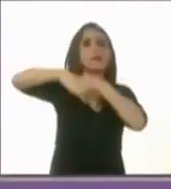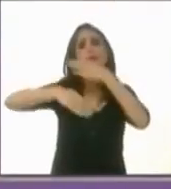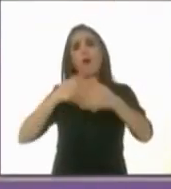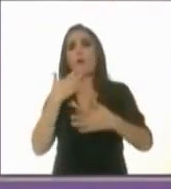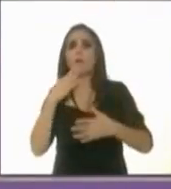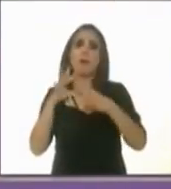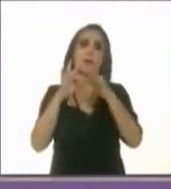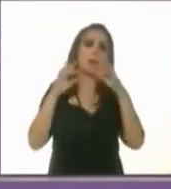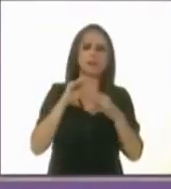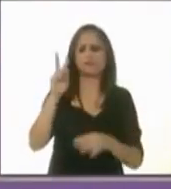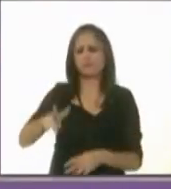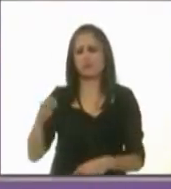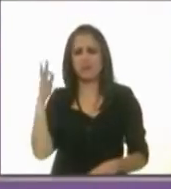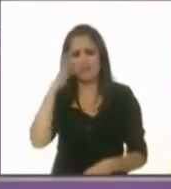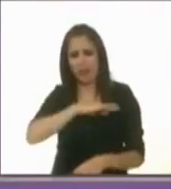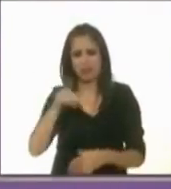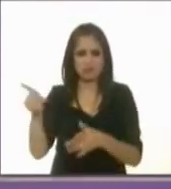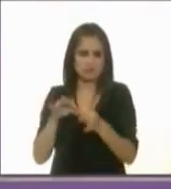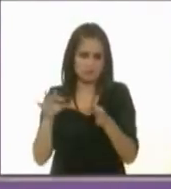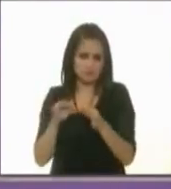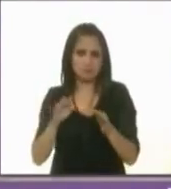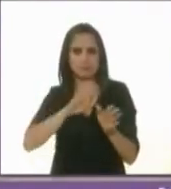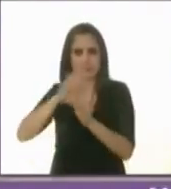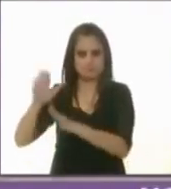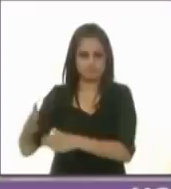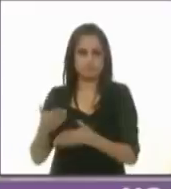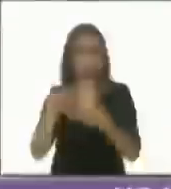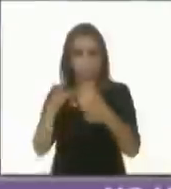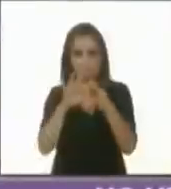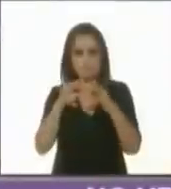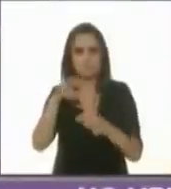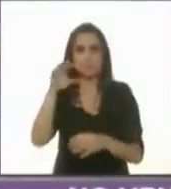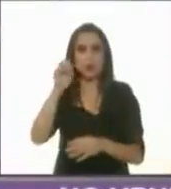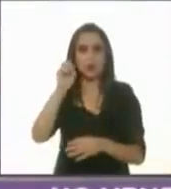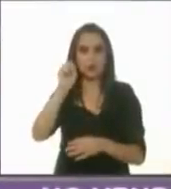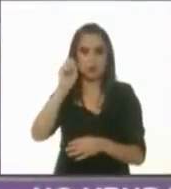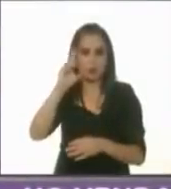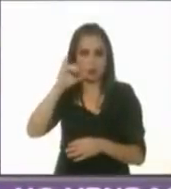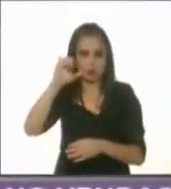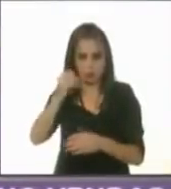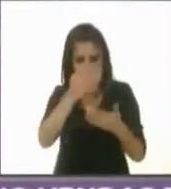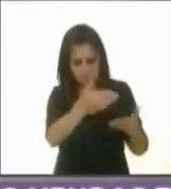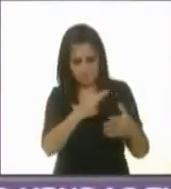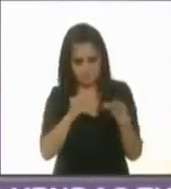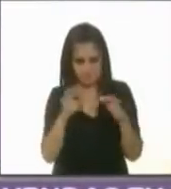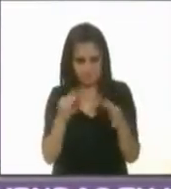Marco Rascón. Ningún candidato ha pedido el uso de la voz. Lorena Osornio, adelante.